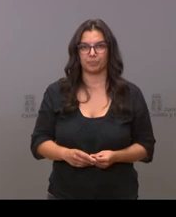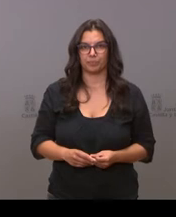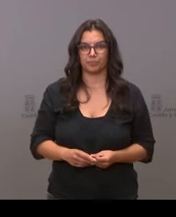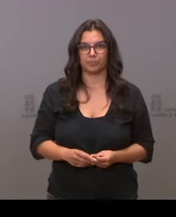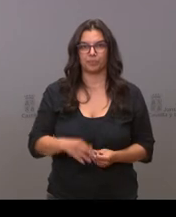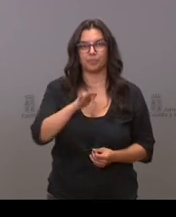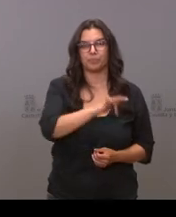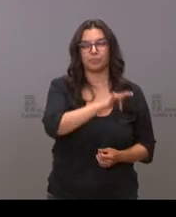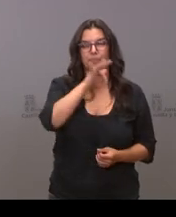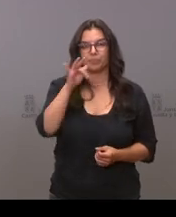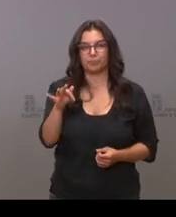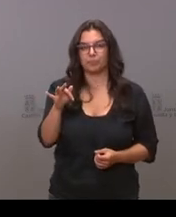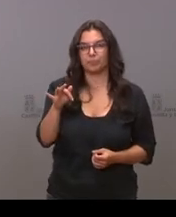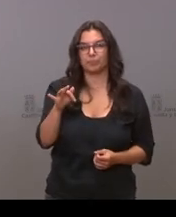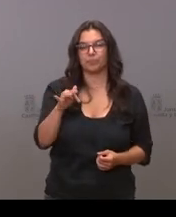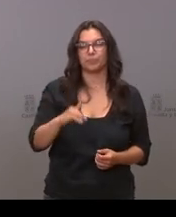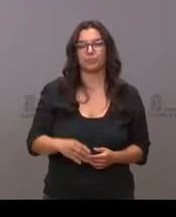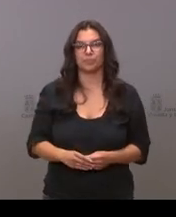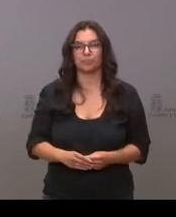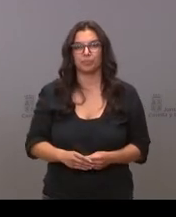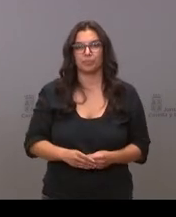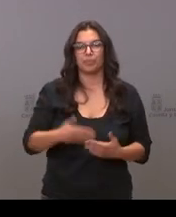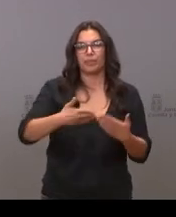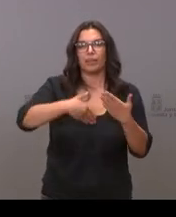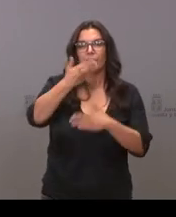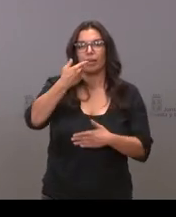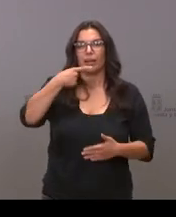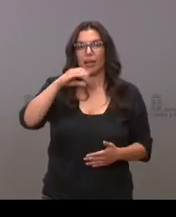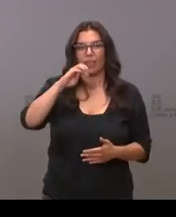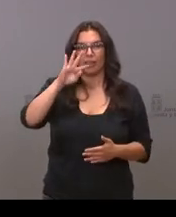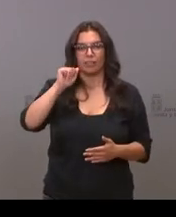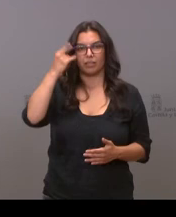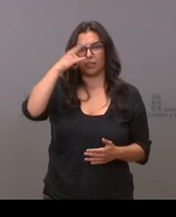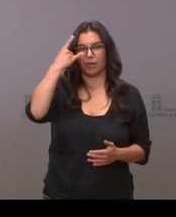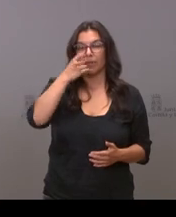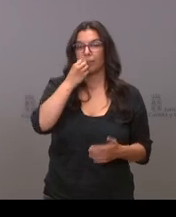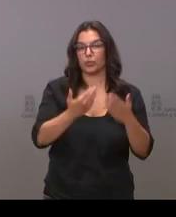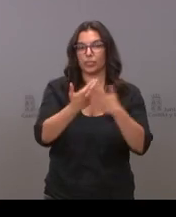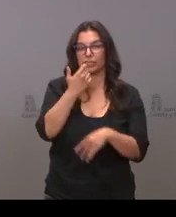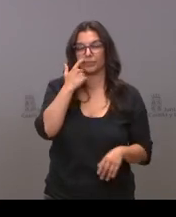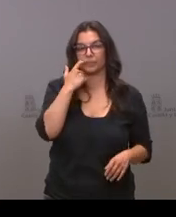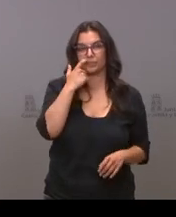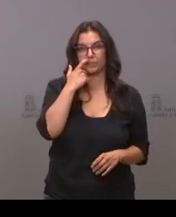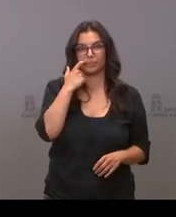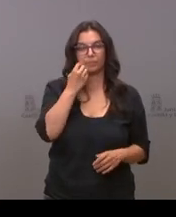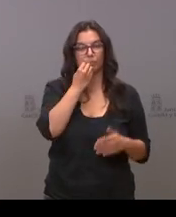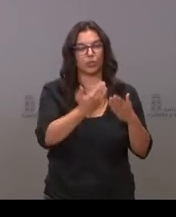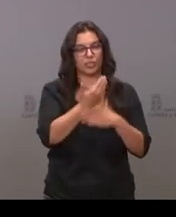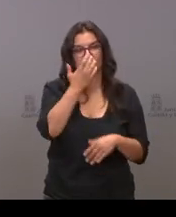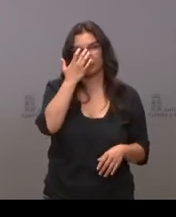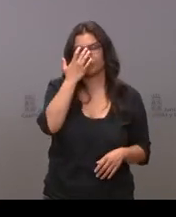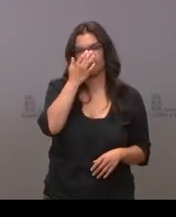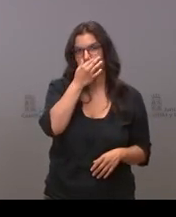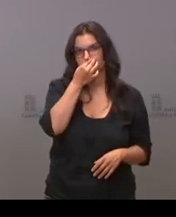es turno es ya para Javier Hernández de la Gaceta de Salamanca Javier buenos días buenos días bueno